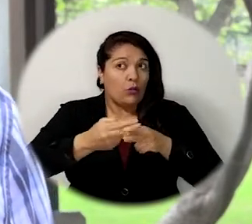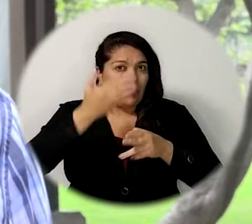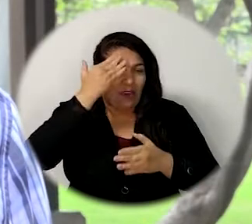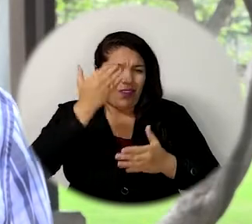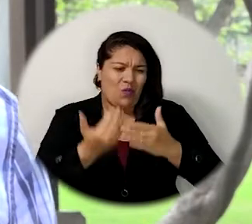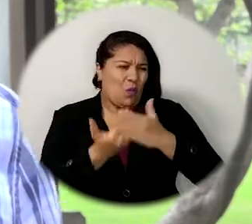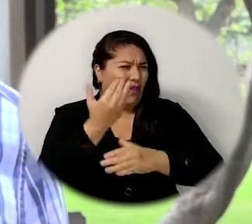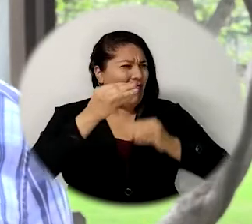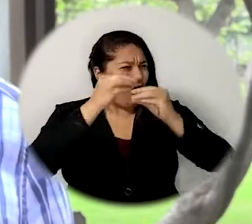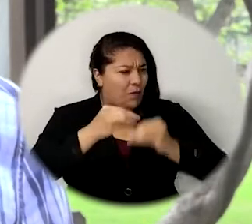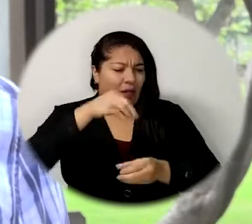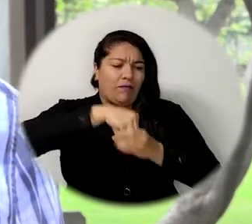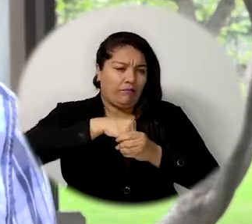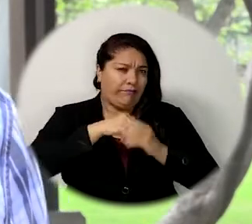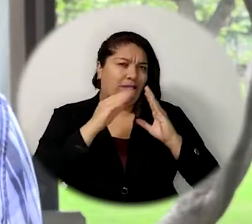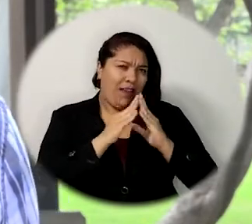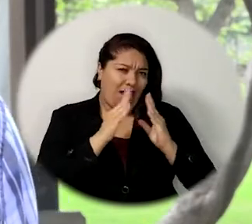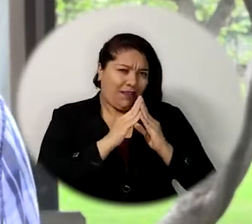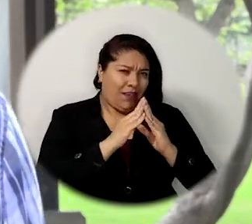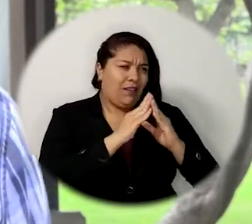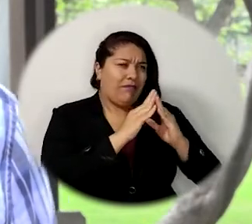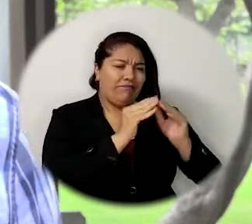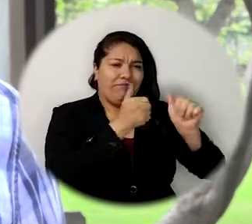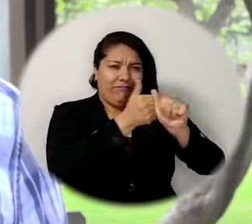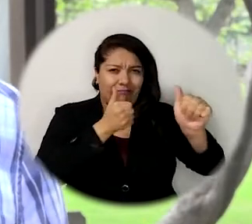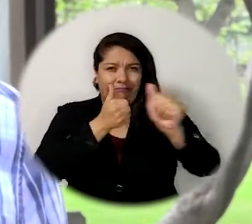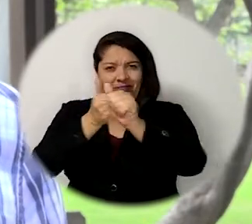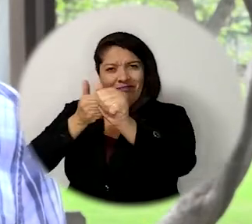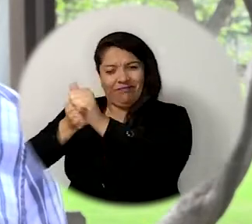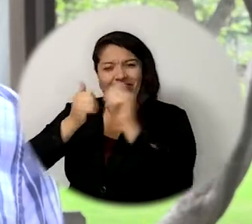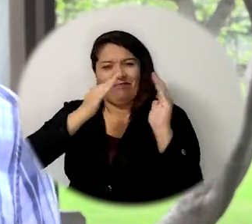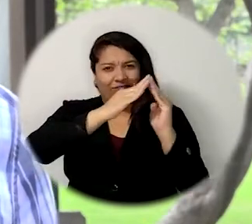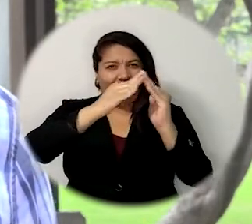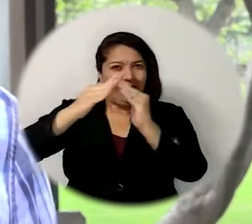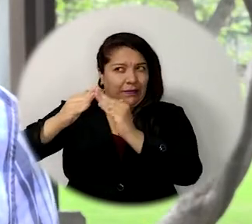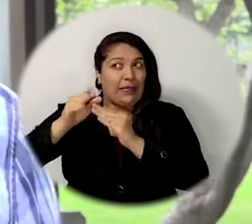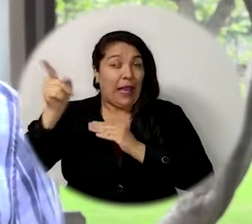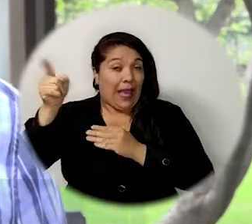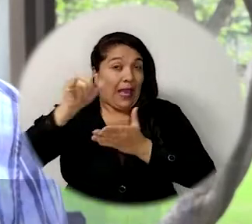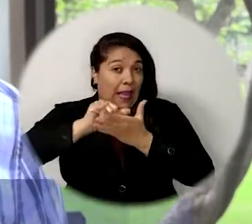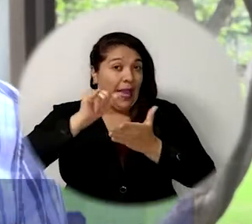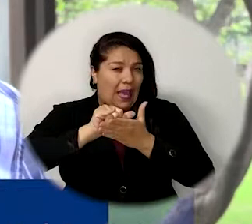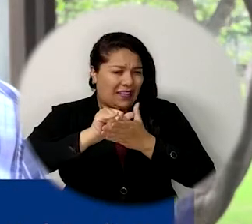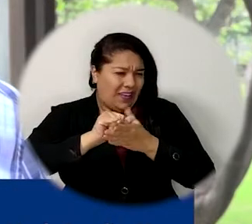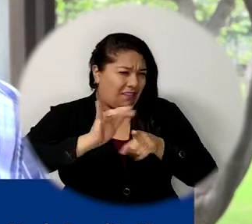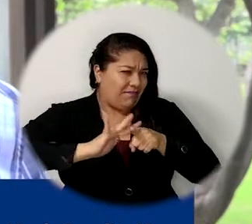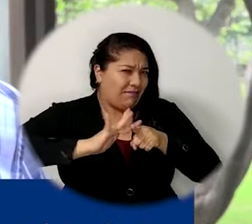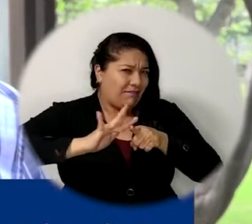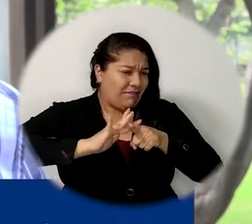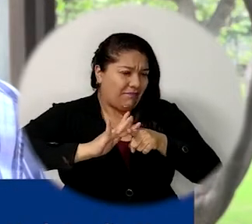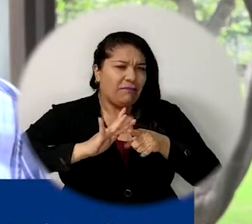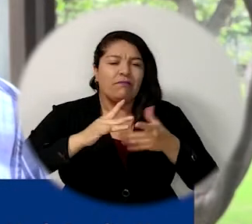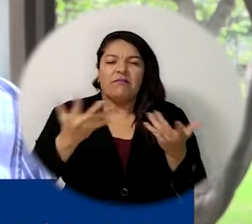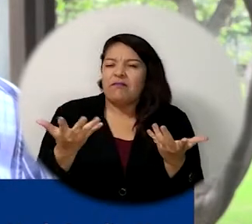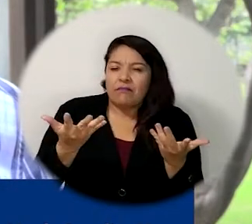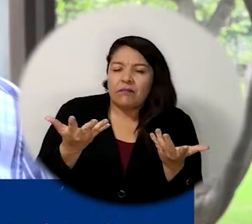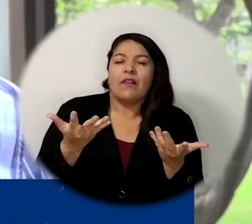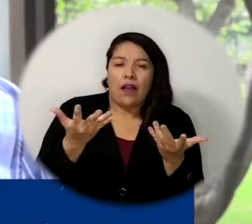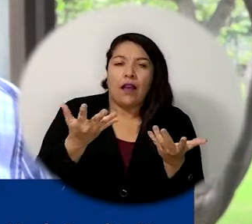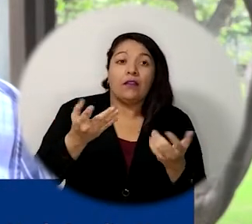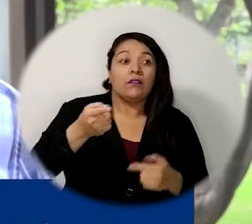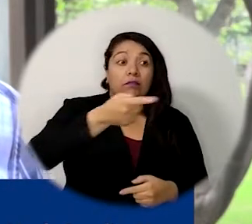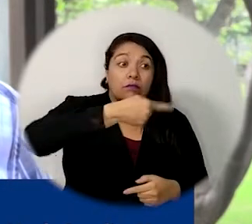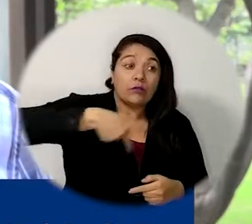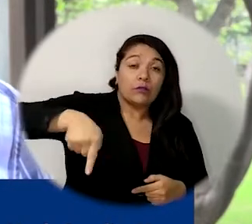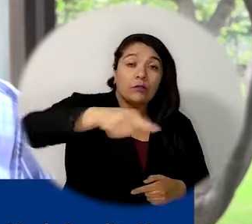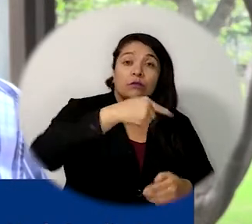esta nueva modalidad de asistencia remota a través de la cual se va a hacer este ejercicio académico, pues obviamente